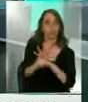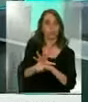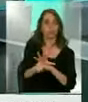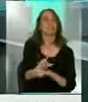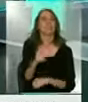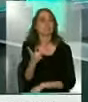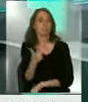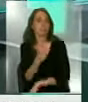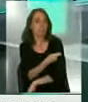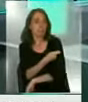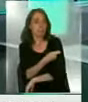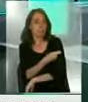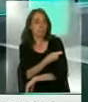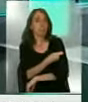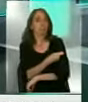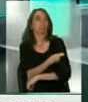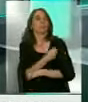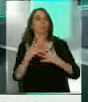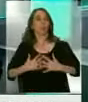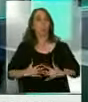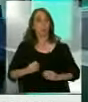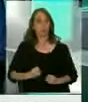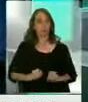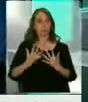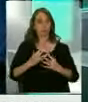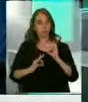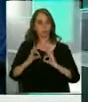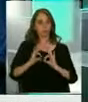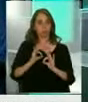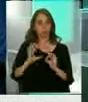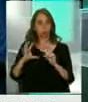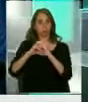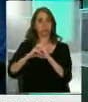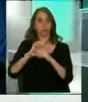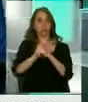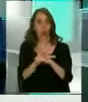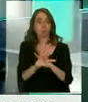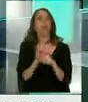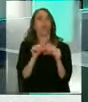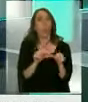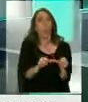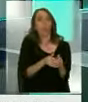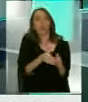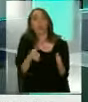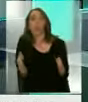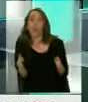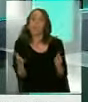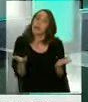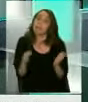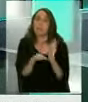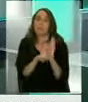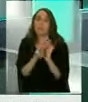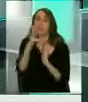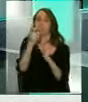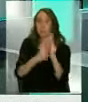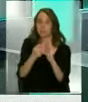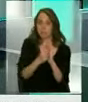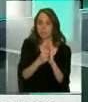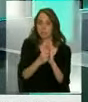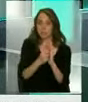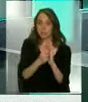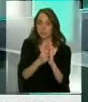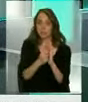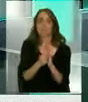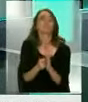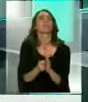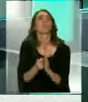inmunidad humoral, es decir, la inmunidad de anticuerpos, es duradera. O al menos dura tres meses y contando. ¿Qué es